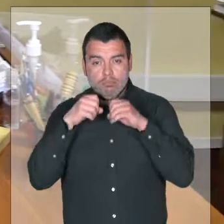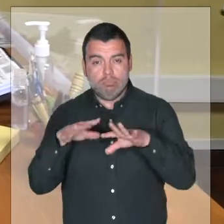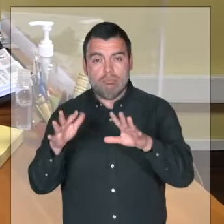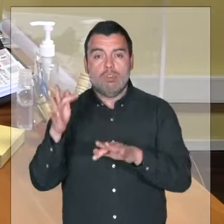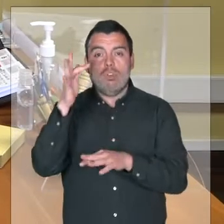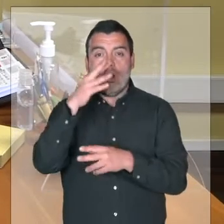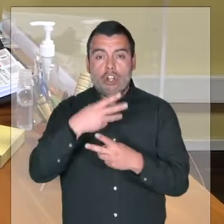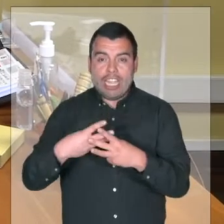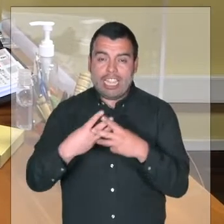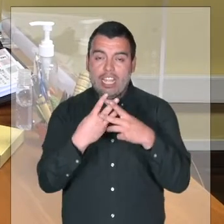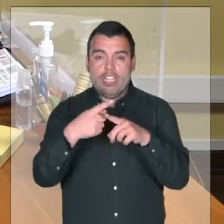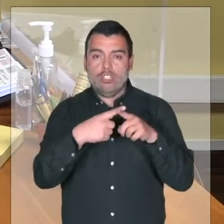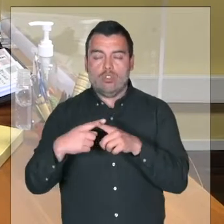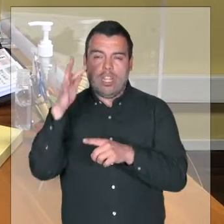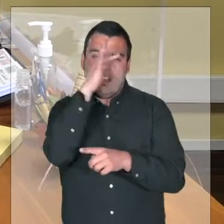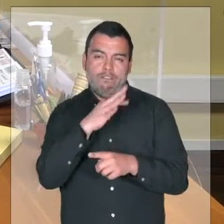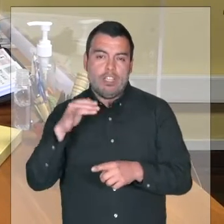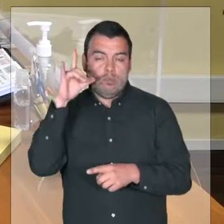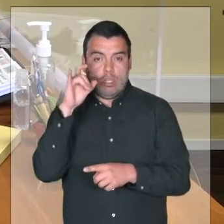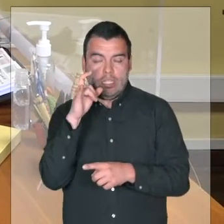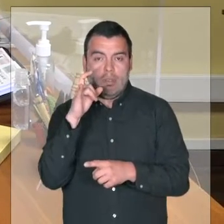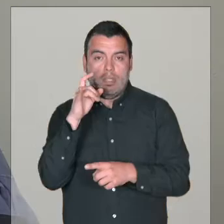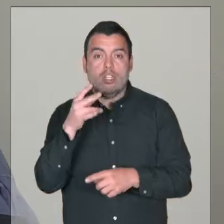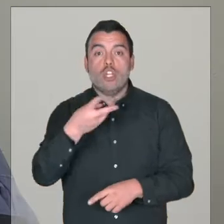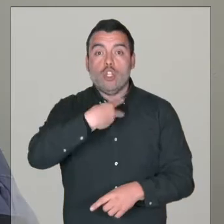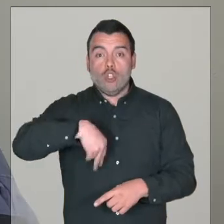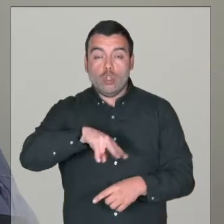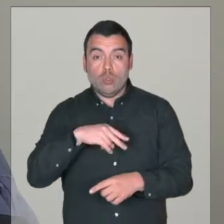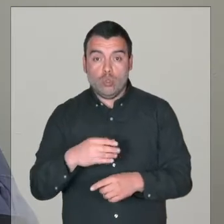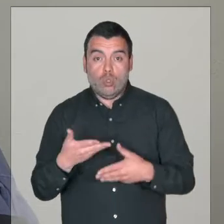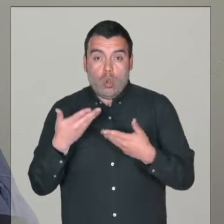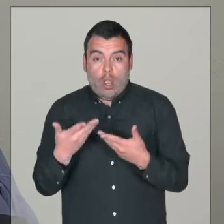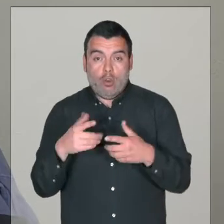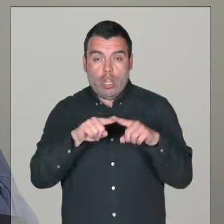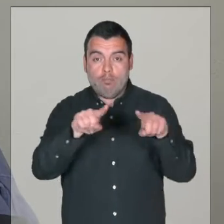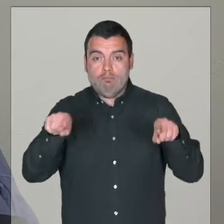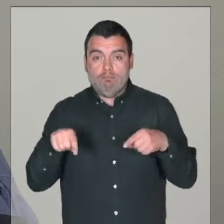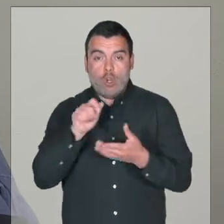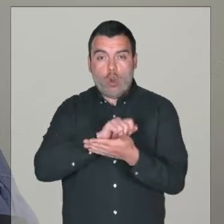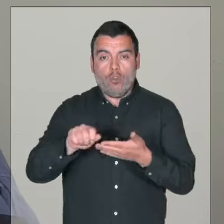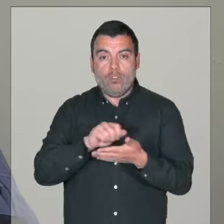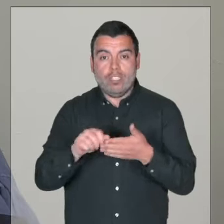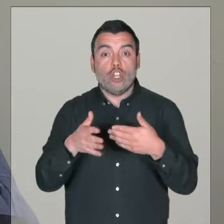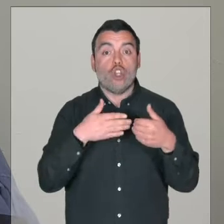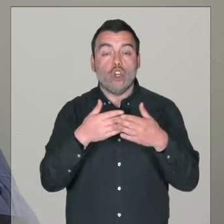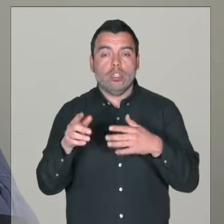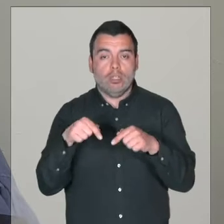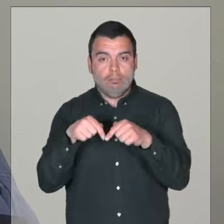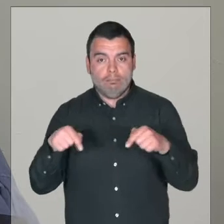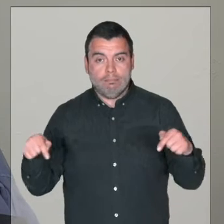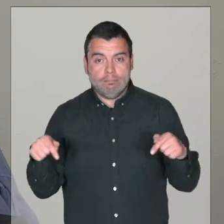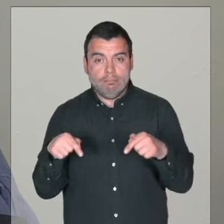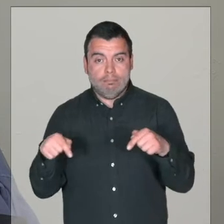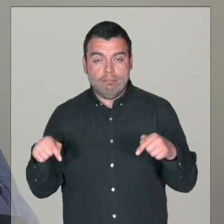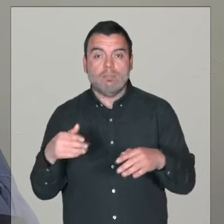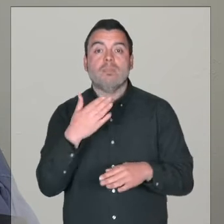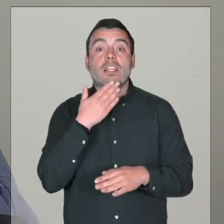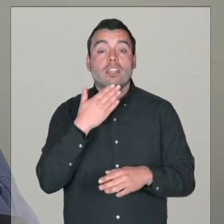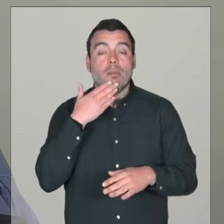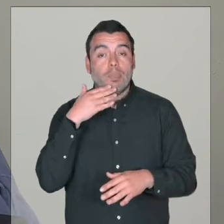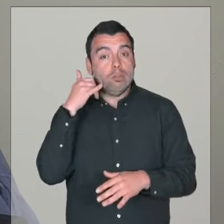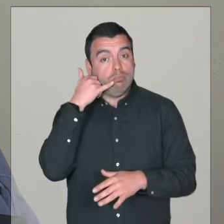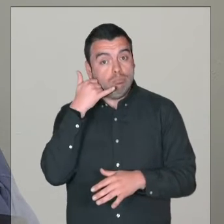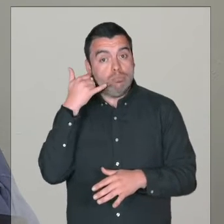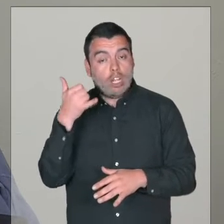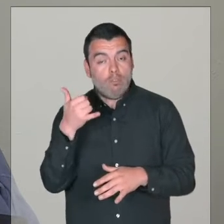redes sociales del municipio para ir relevando el tema. Bueno, nosotros estamos hoy día, nuestras oficinas se encuentran en Brasil 419. También tenemos un